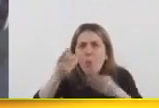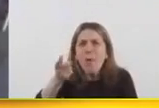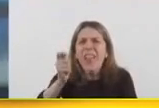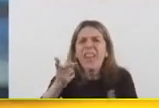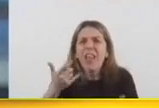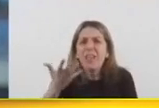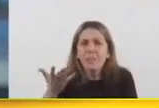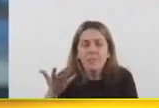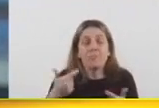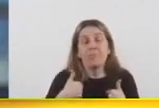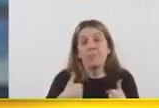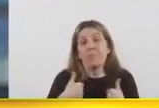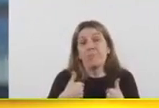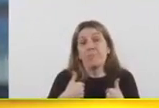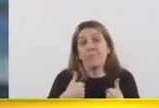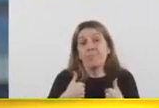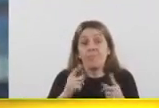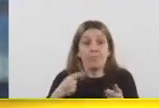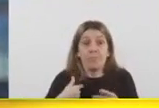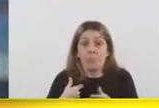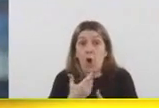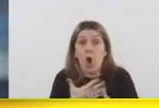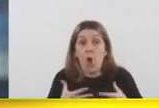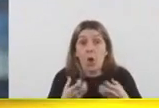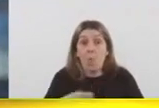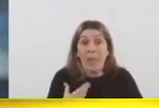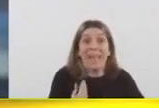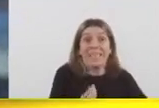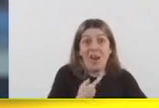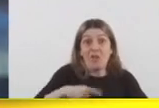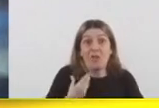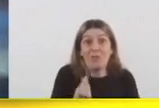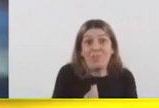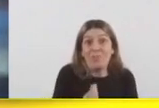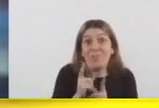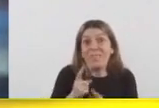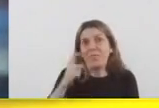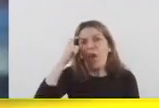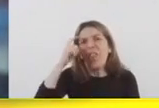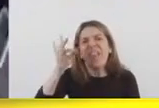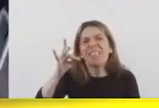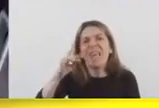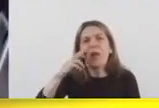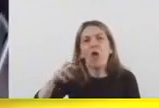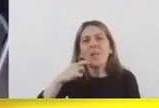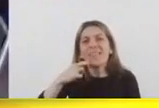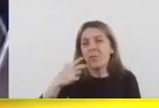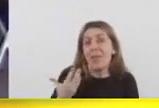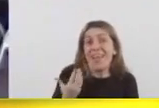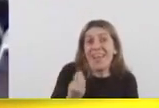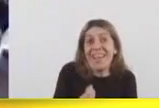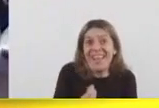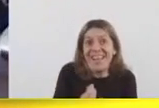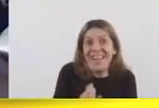De repente, entramos con mucha fuerza, con muchas ganas, aquel 10 de diciembre del 2019, y